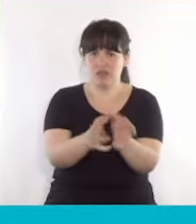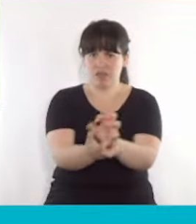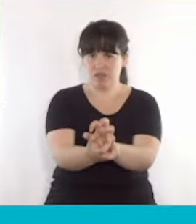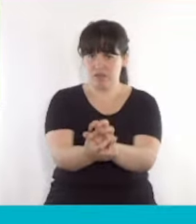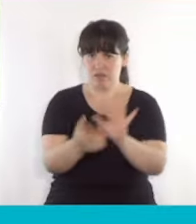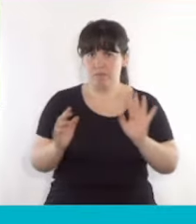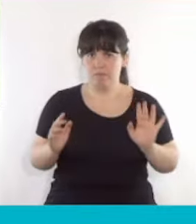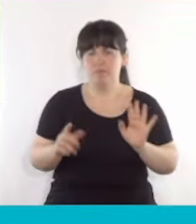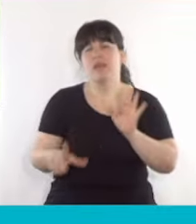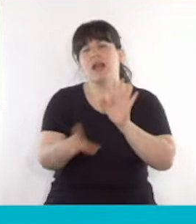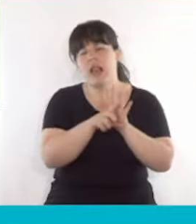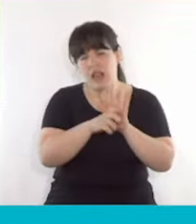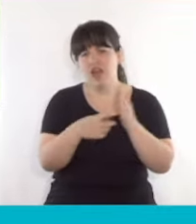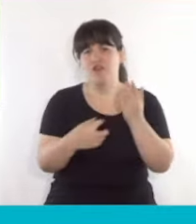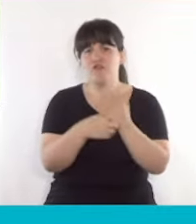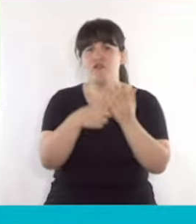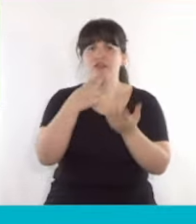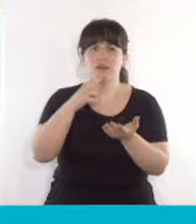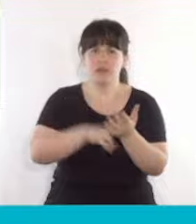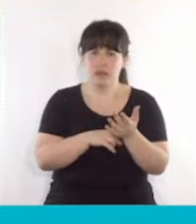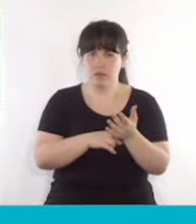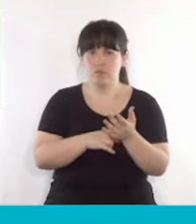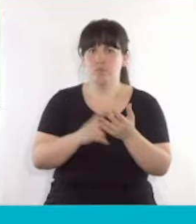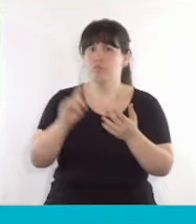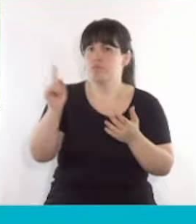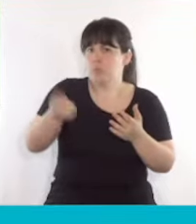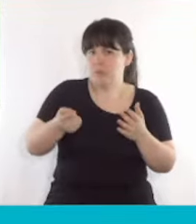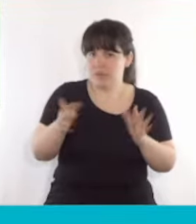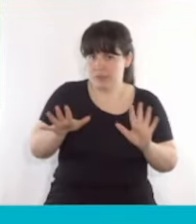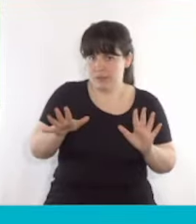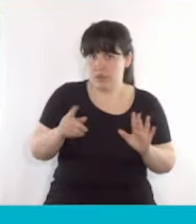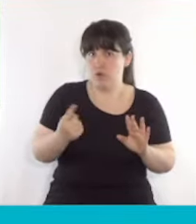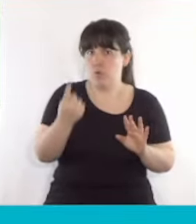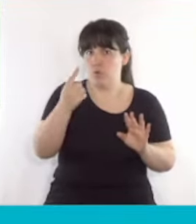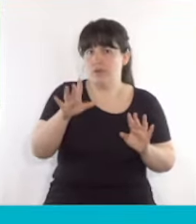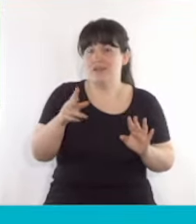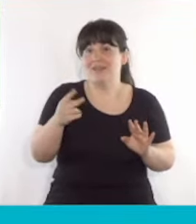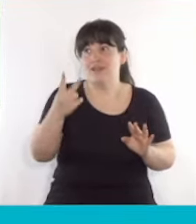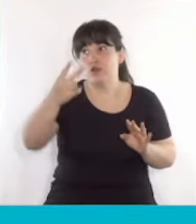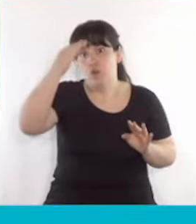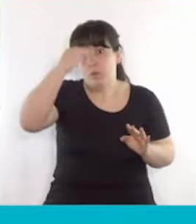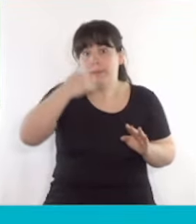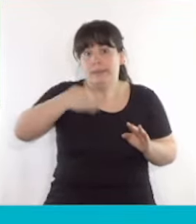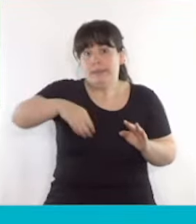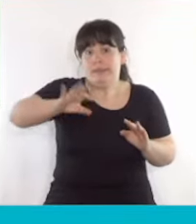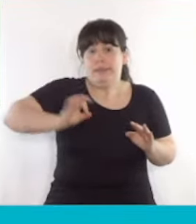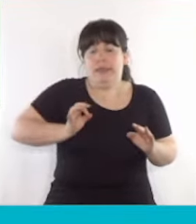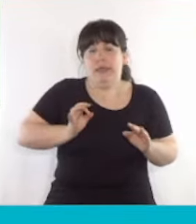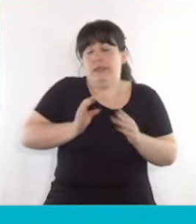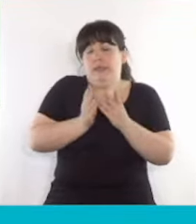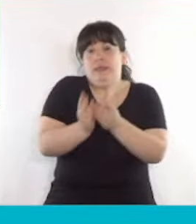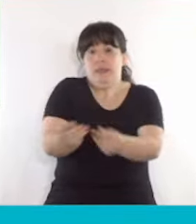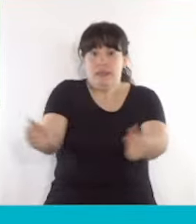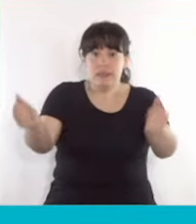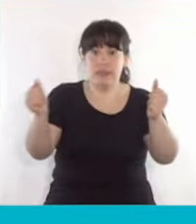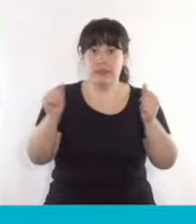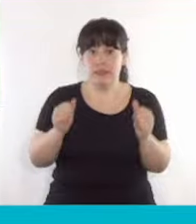fiscal rige para un solo ejercicio, y estando ya a dos meses de finalizado el año parece